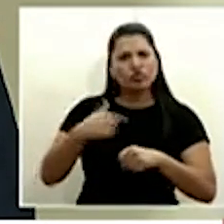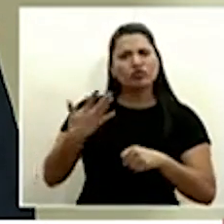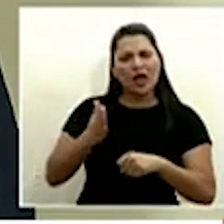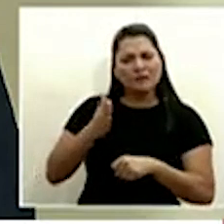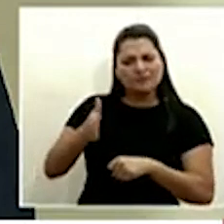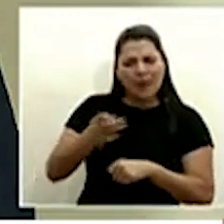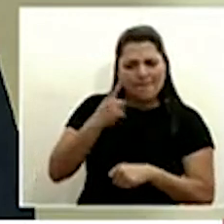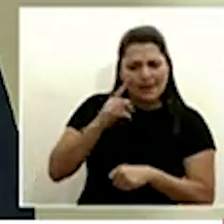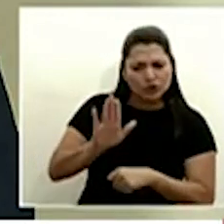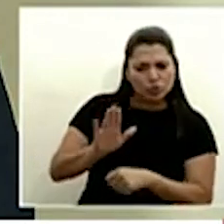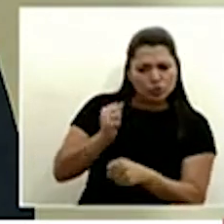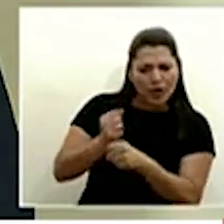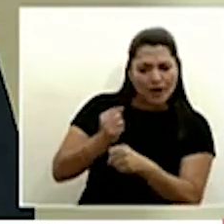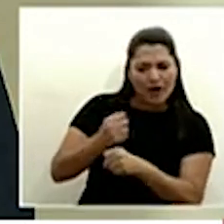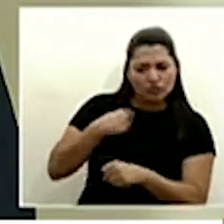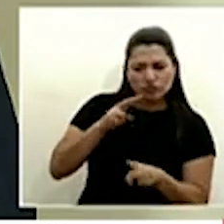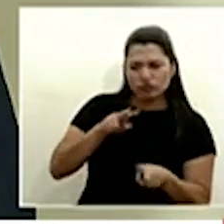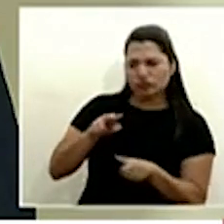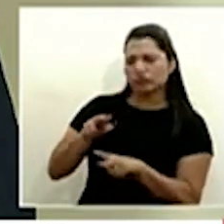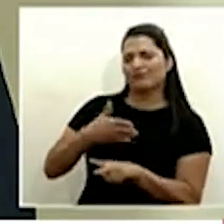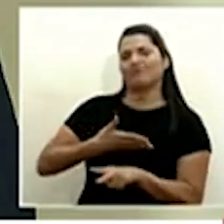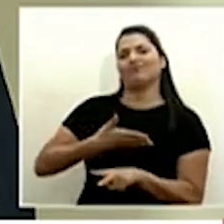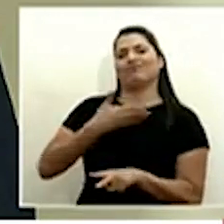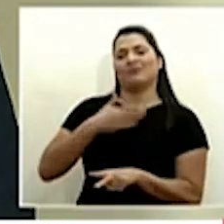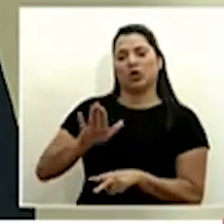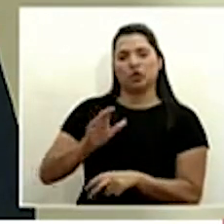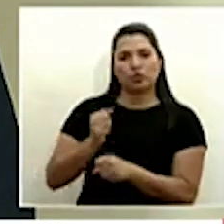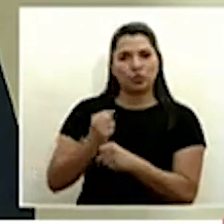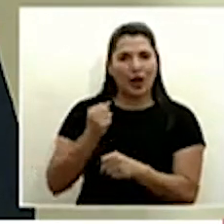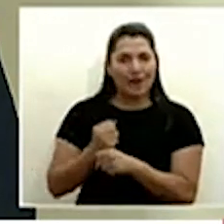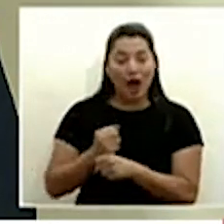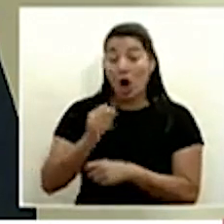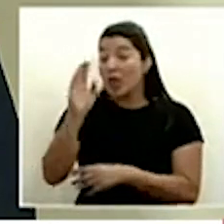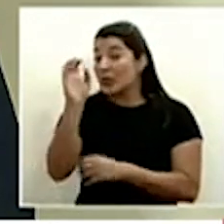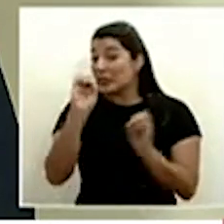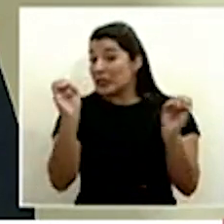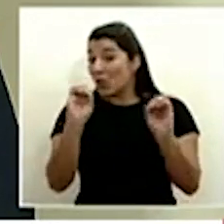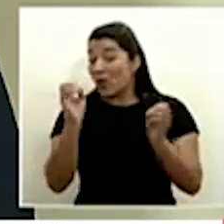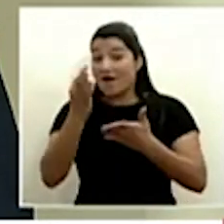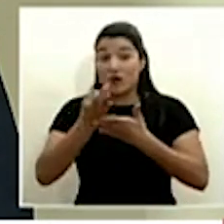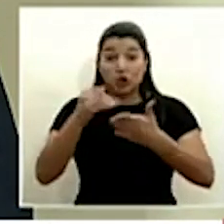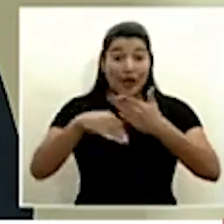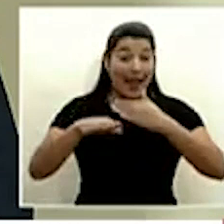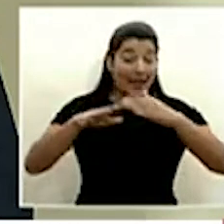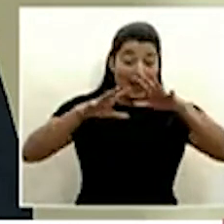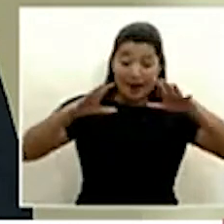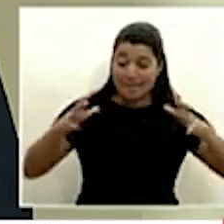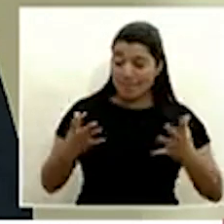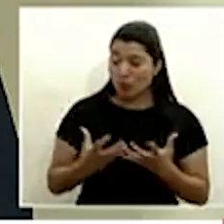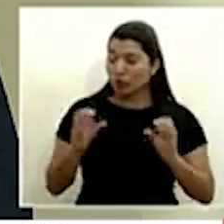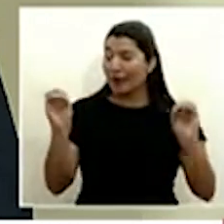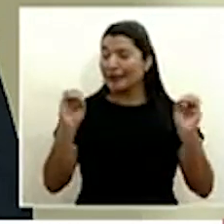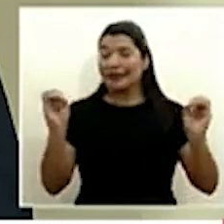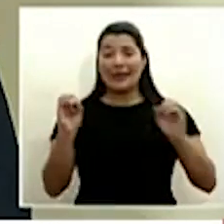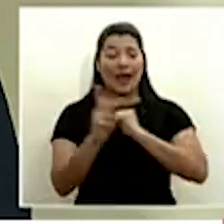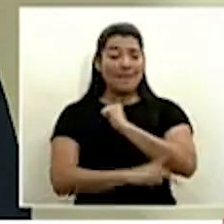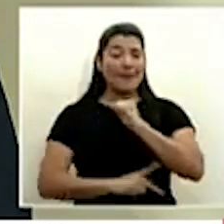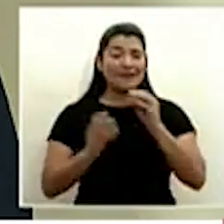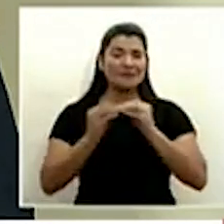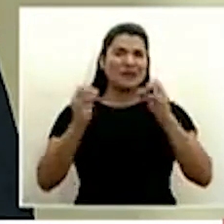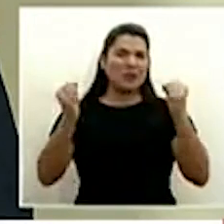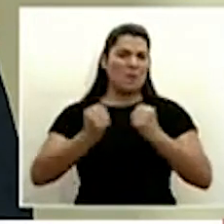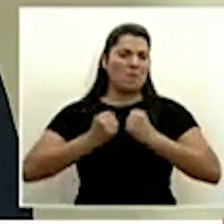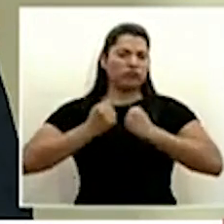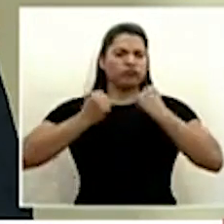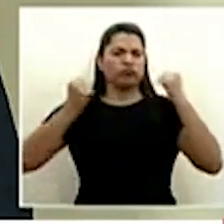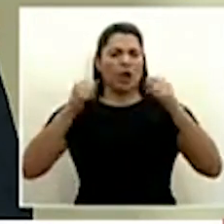orgulloso realmente del esfuerzo que están haciendo ninguna frontera del mundo ninguna ni de la máxima potencia del mundo o las potencias más grandes del mundo